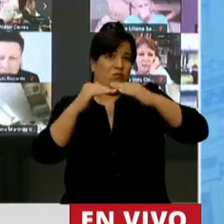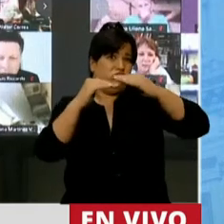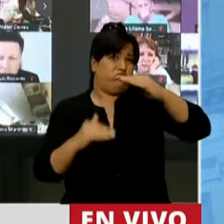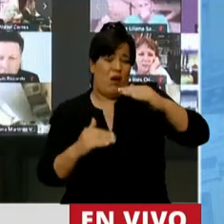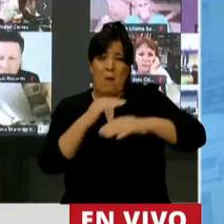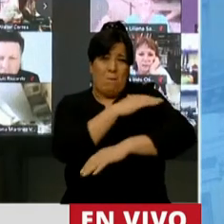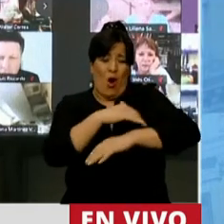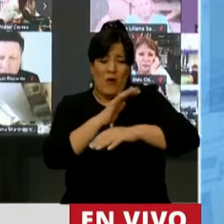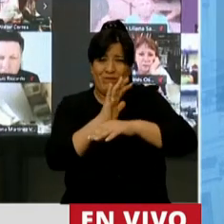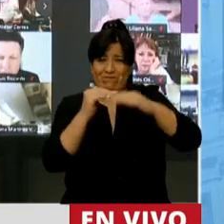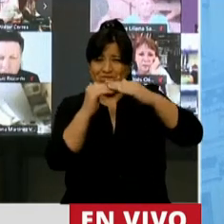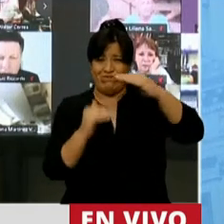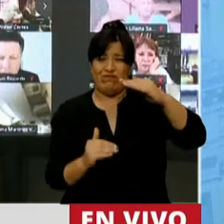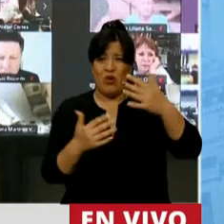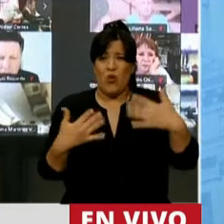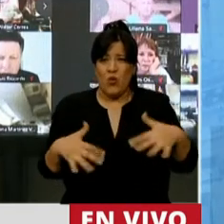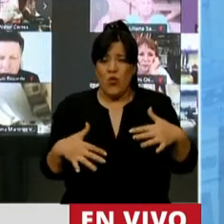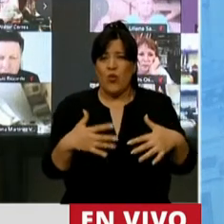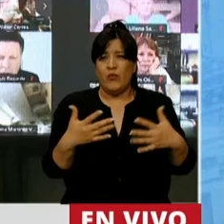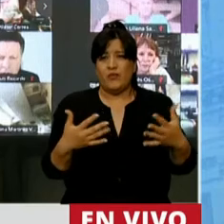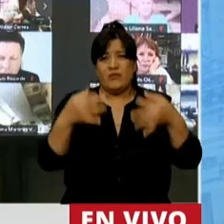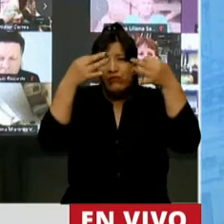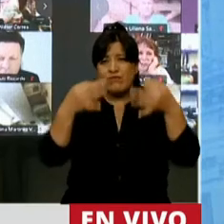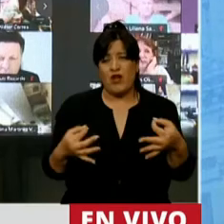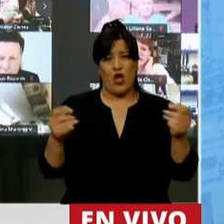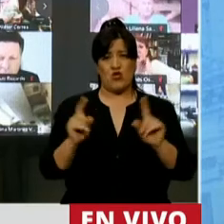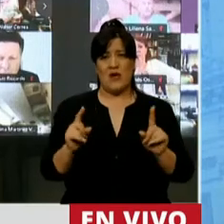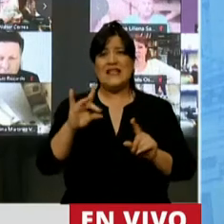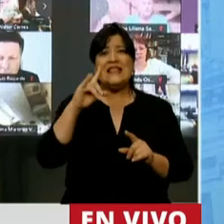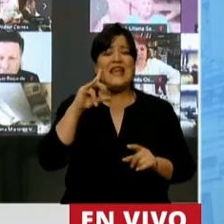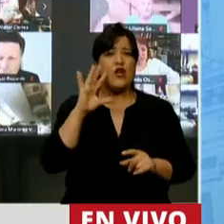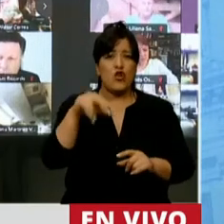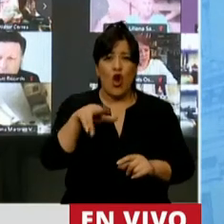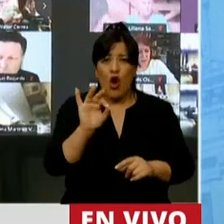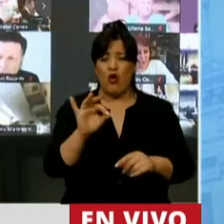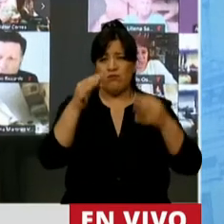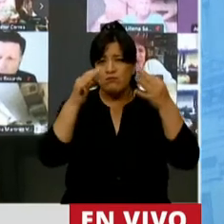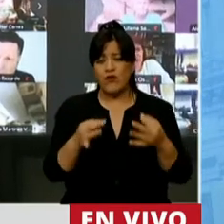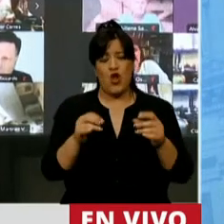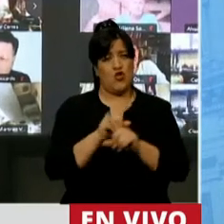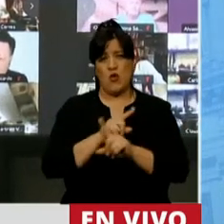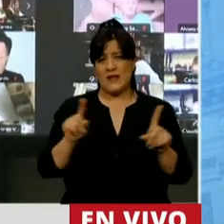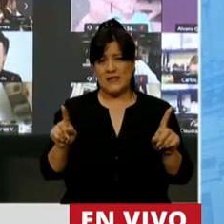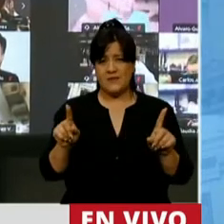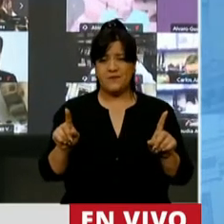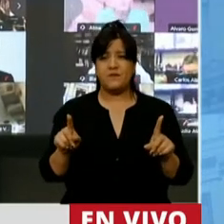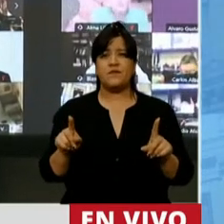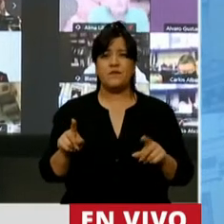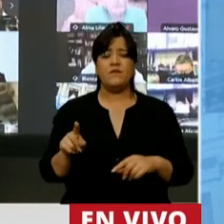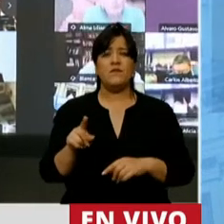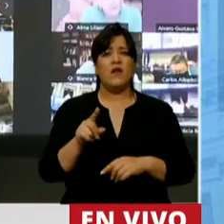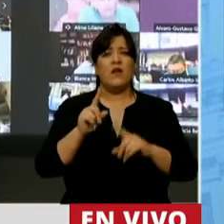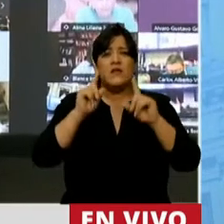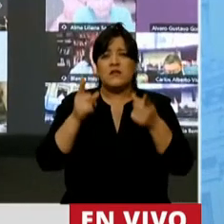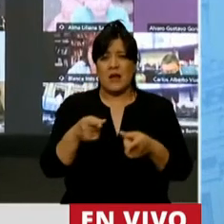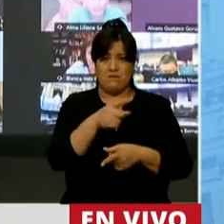que aquellos que tienen que afrontar la defensa nacional y que incluso se a un papel preponderante en lo que es